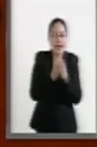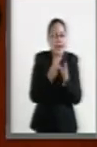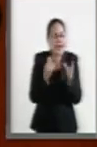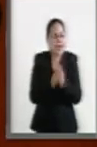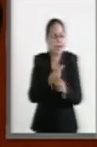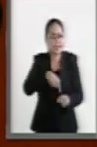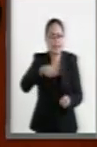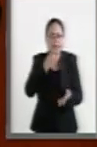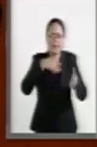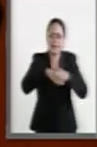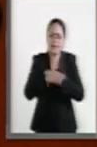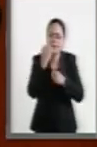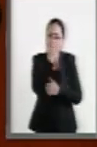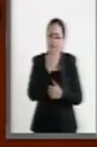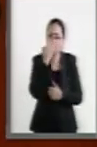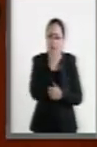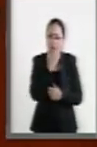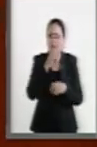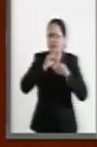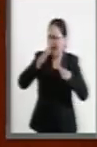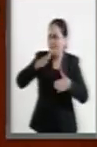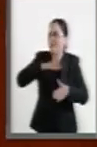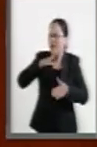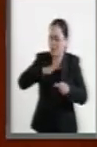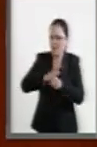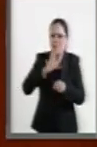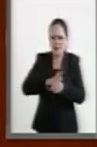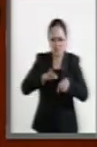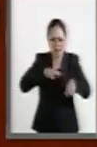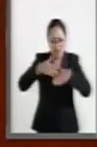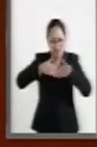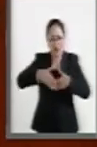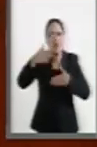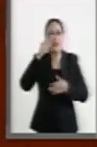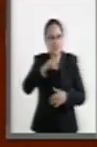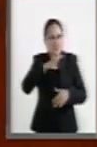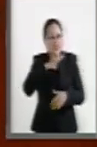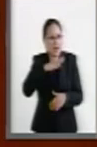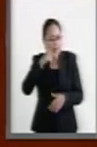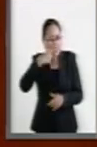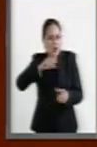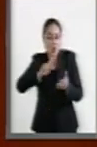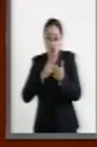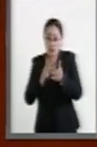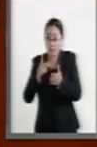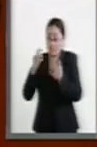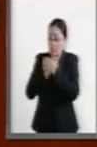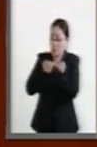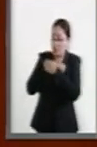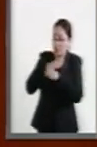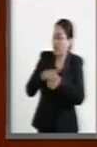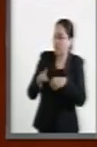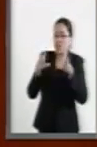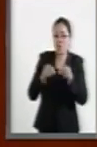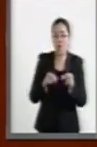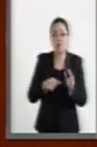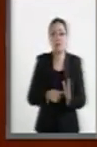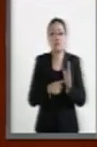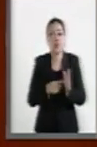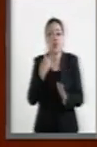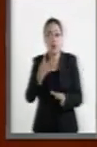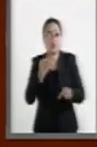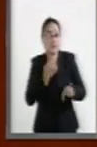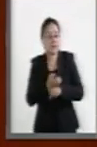duda, hay mucho trabajo por delante para evitar que nuevamente sea afectada la educación, sobre todo en cuatro